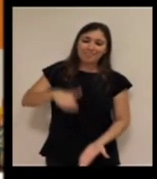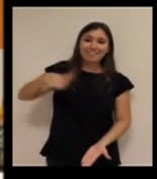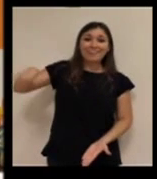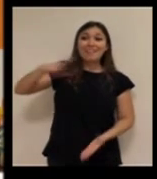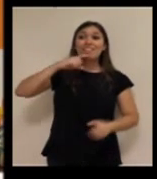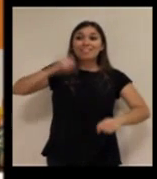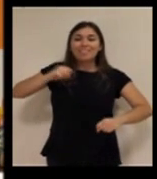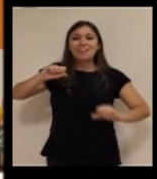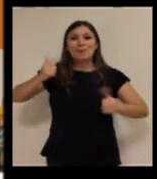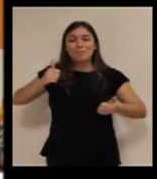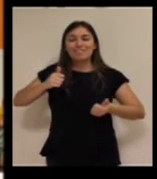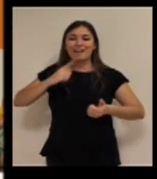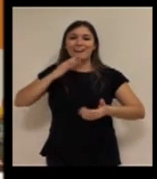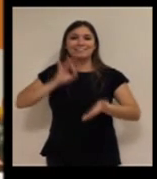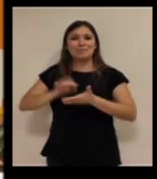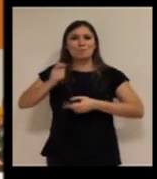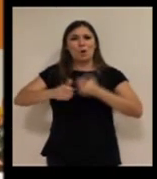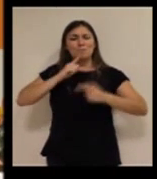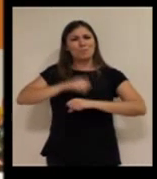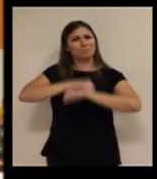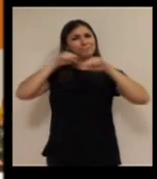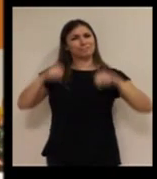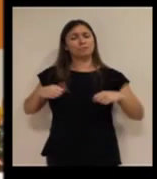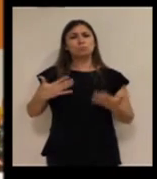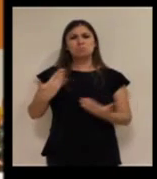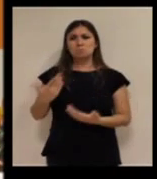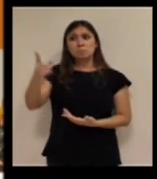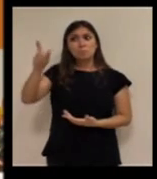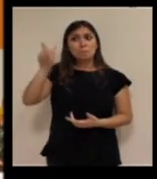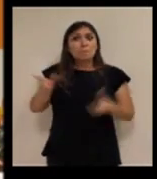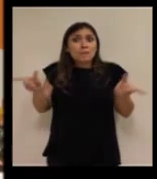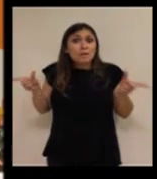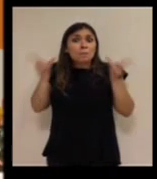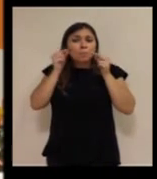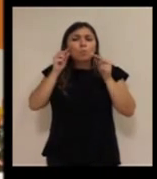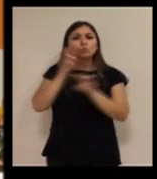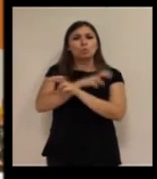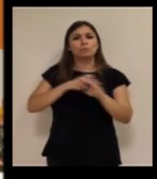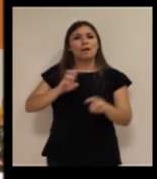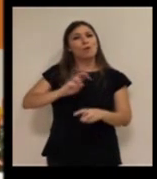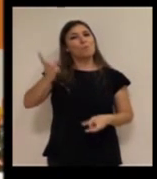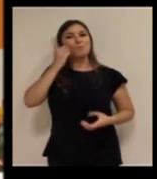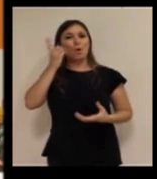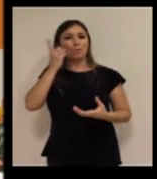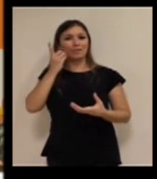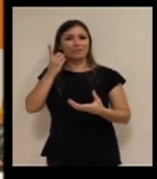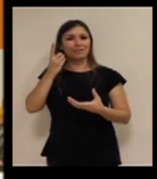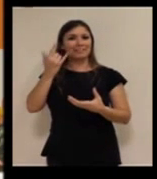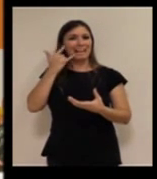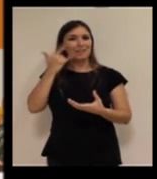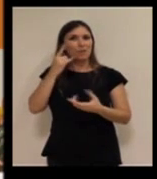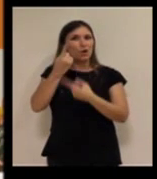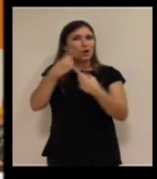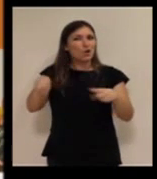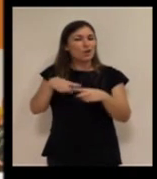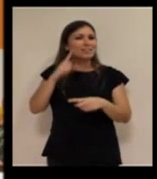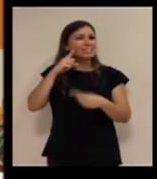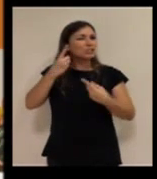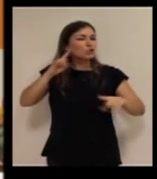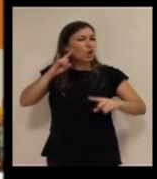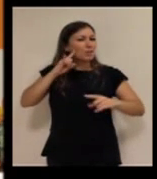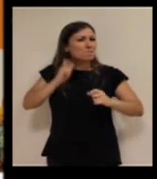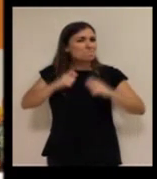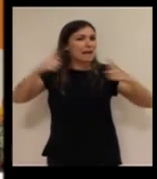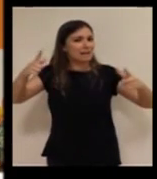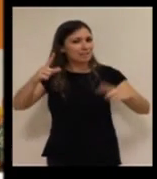envejecían. Entonces, ¿pierde capacidad auditiva? Pues hemos buscado teléfonos que mejoran su sonido, la amplificación